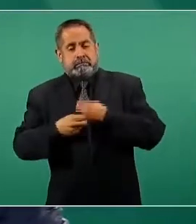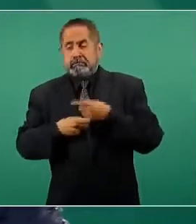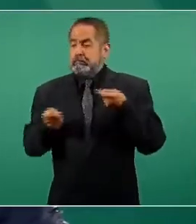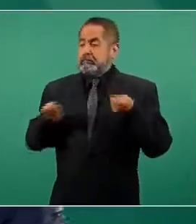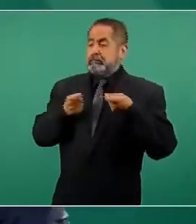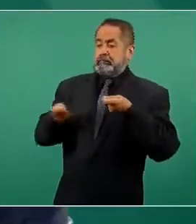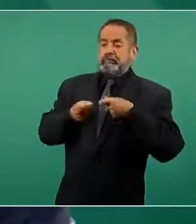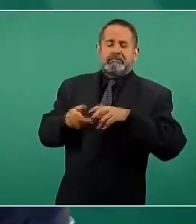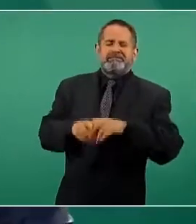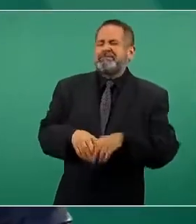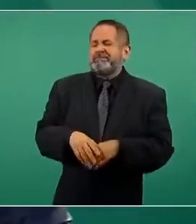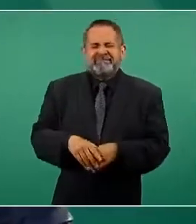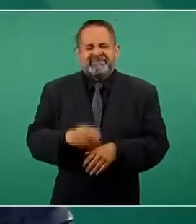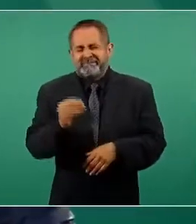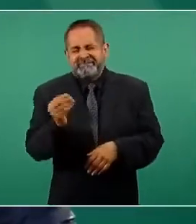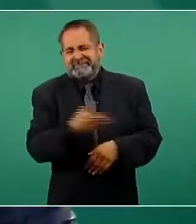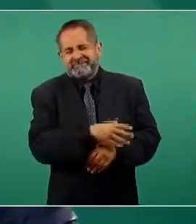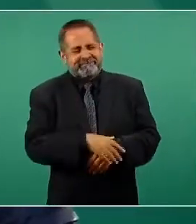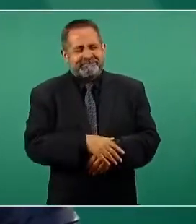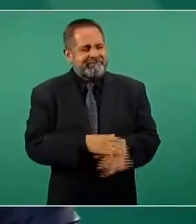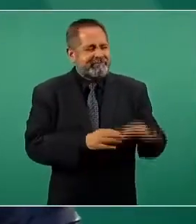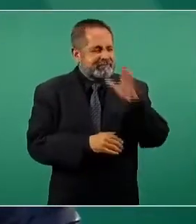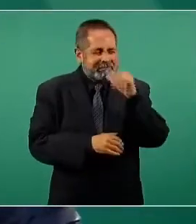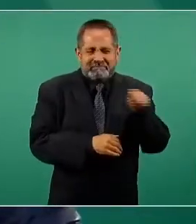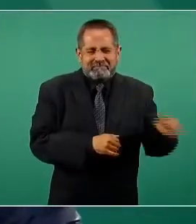en las redes, no les alcanza,